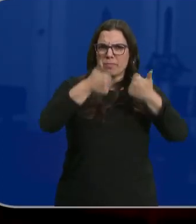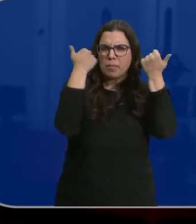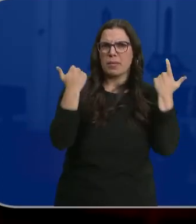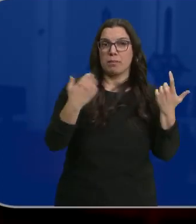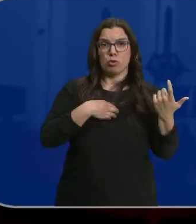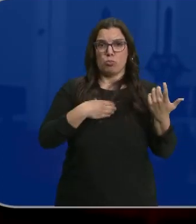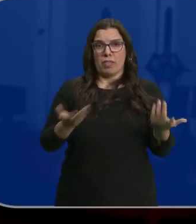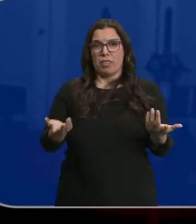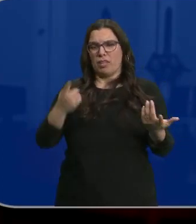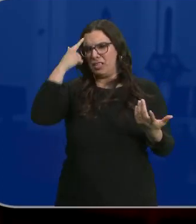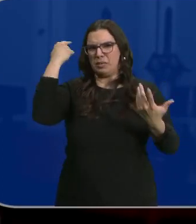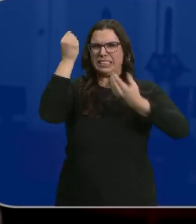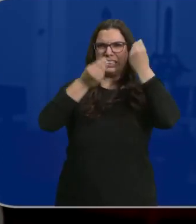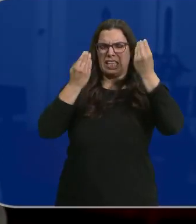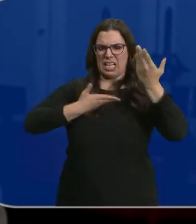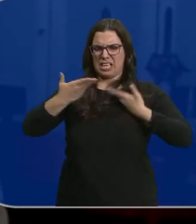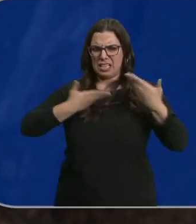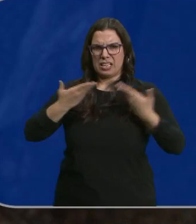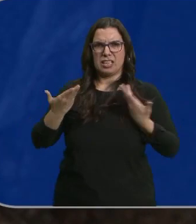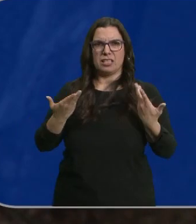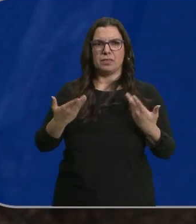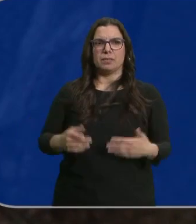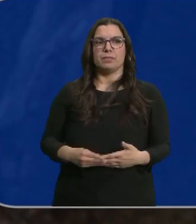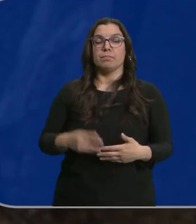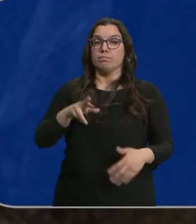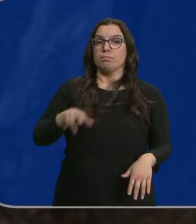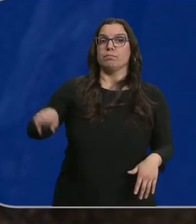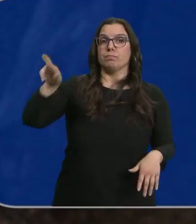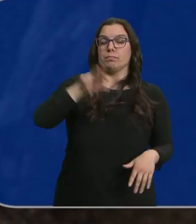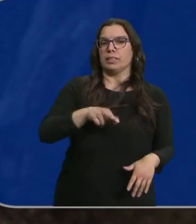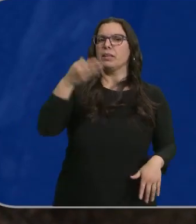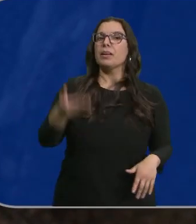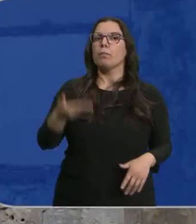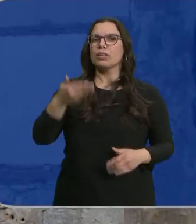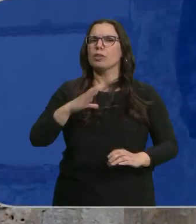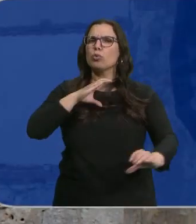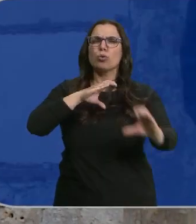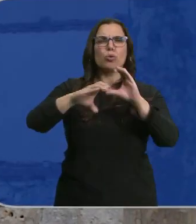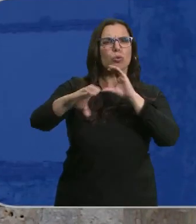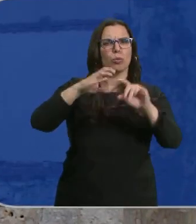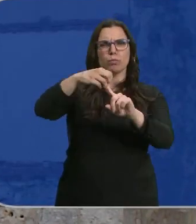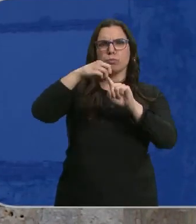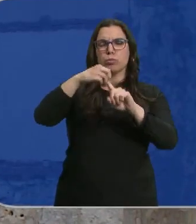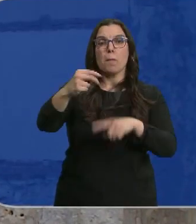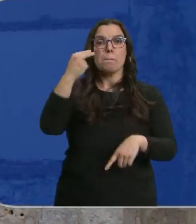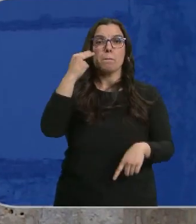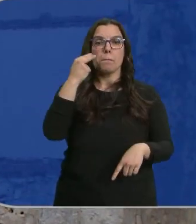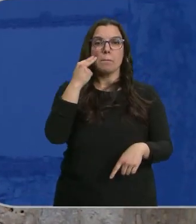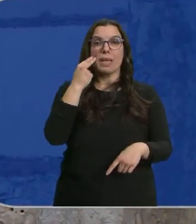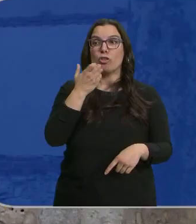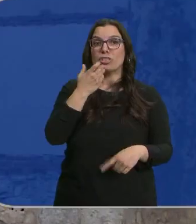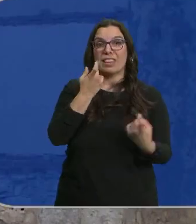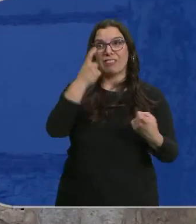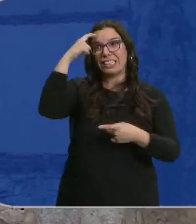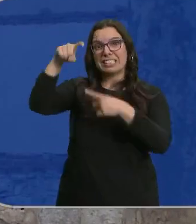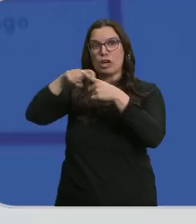para que tengan tantos pensamientos autolíticos. Insisten en la importancia de la comunicación y en no tener miedo a pedir